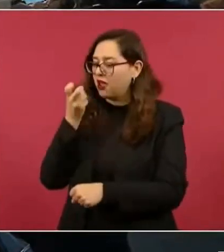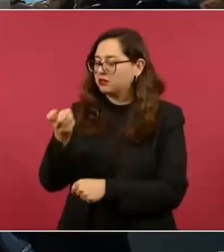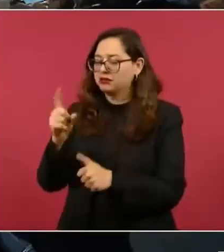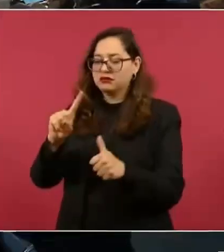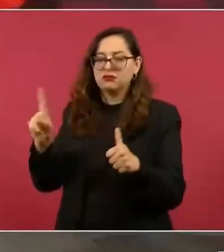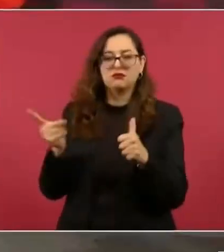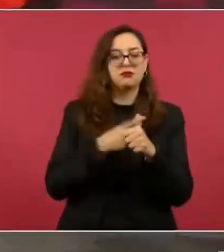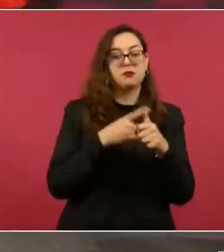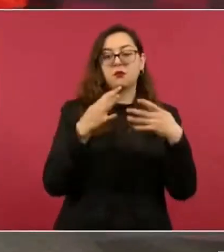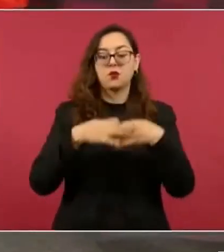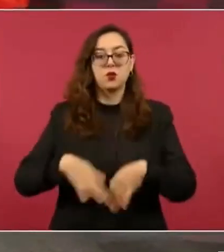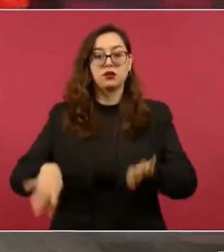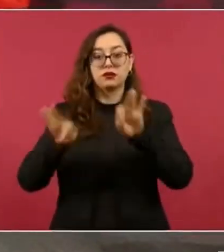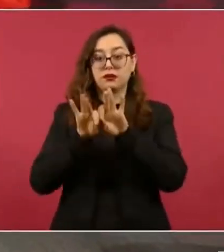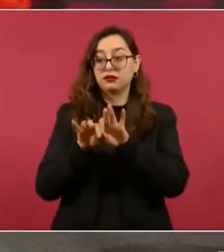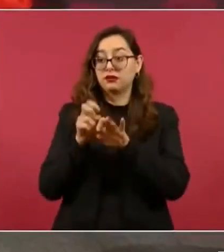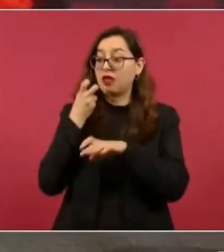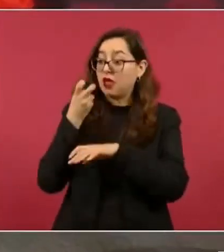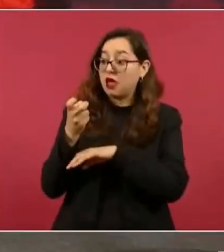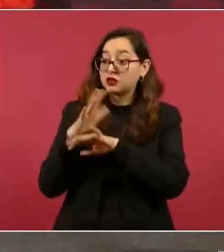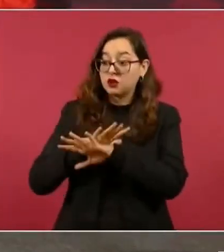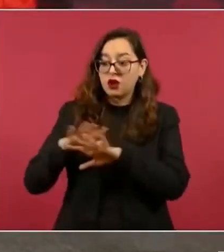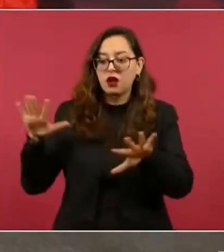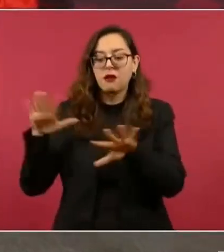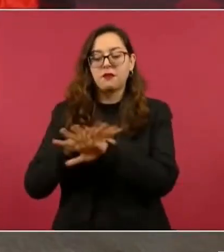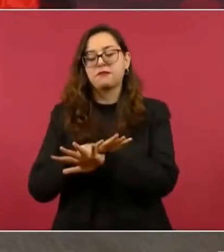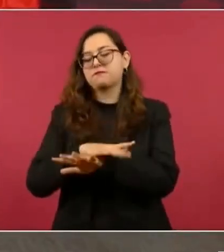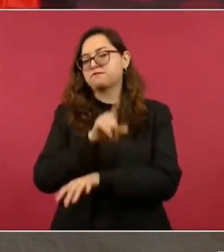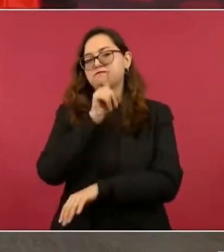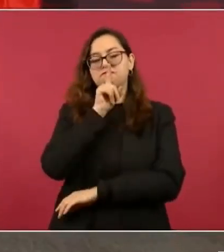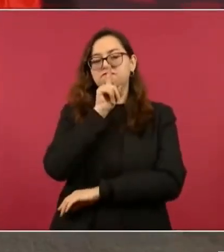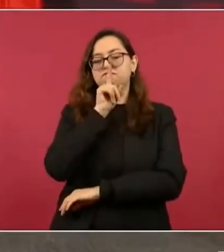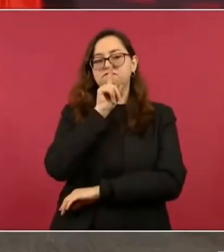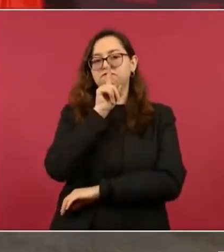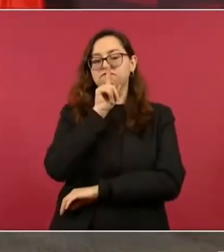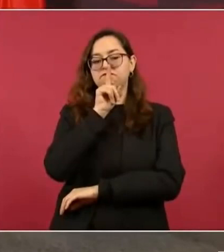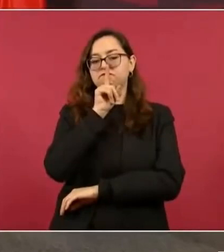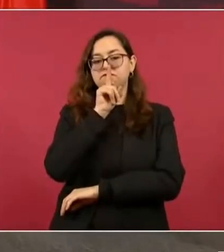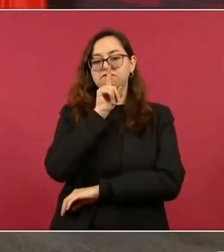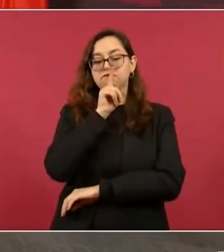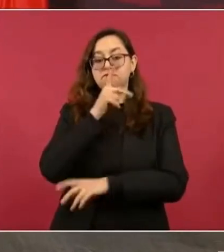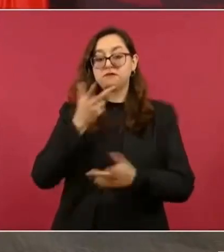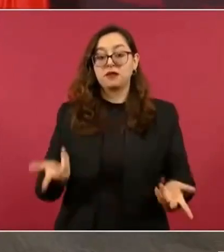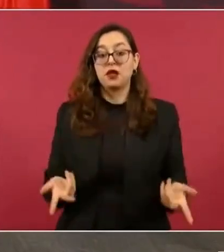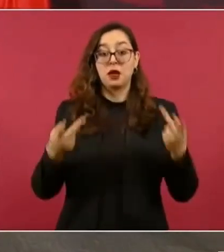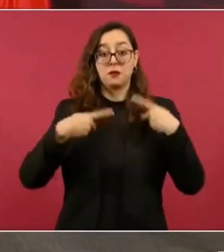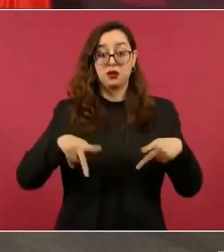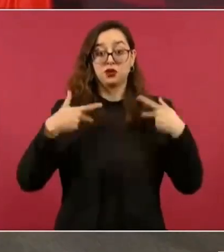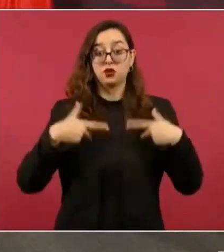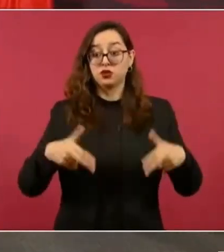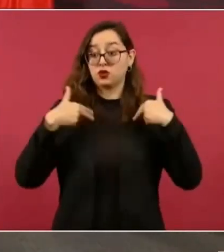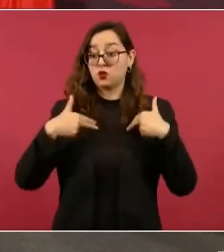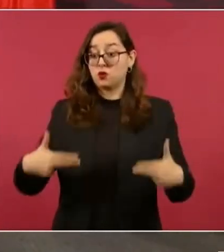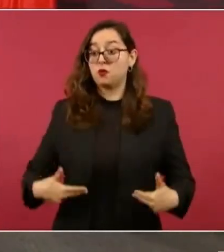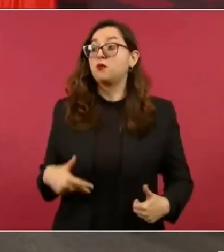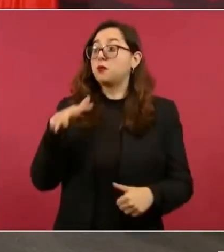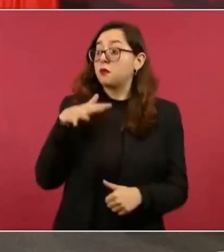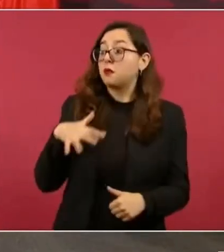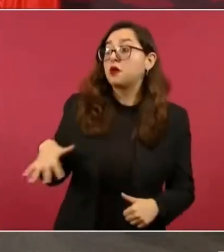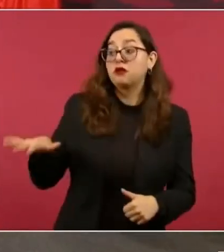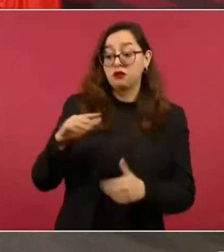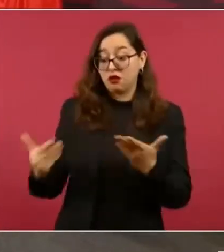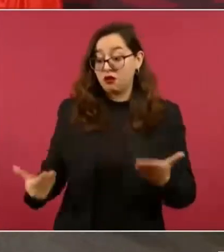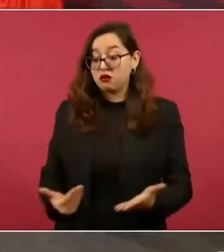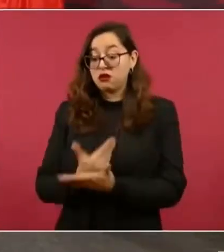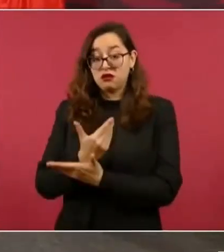que el ser humano, lo he dicho muchas veces, no es malo por naturaleza, son las